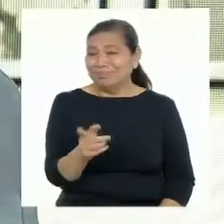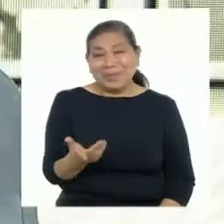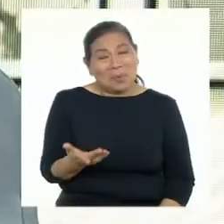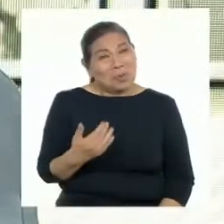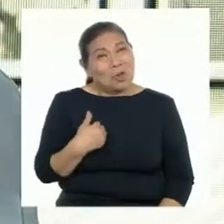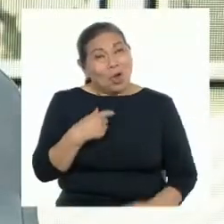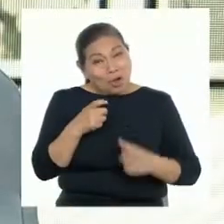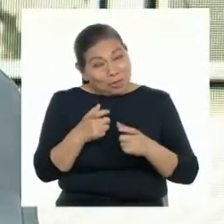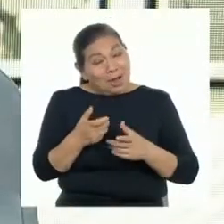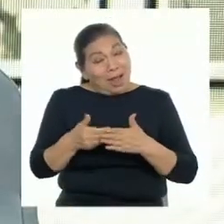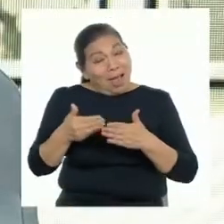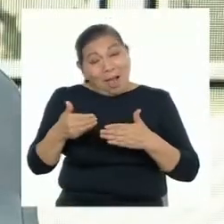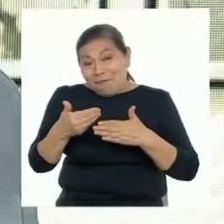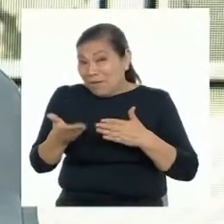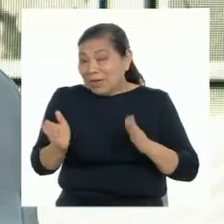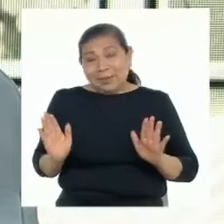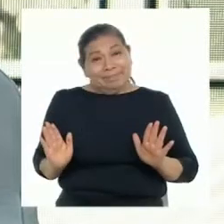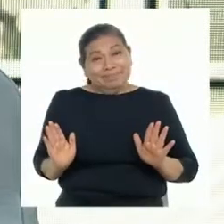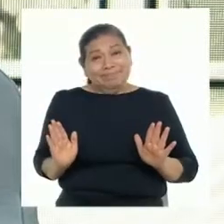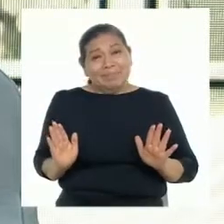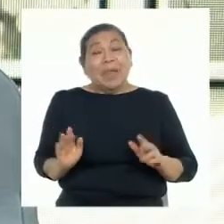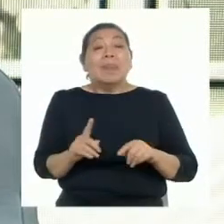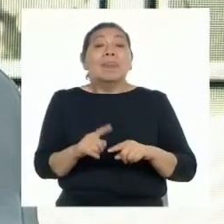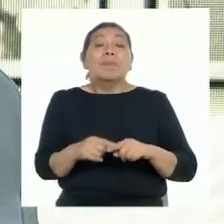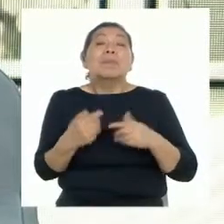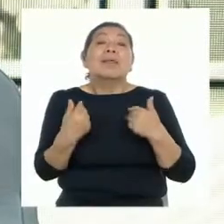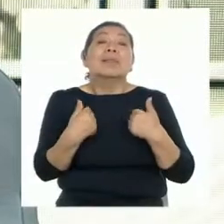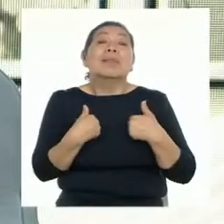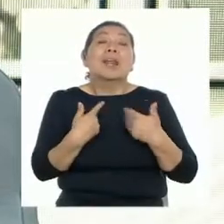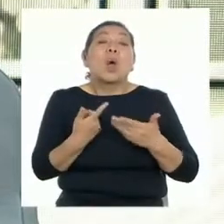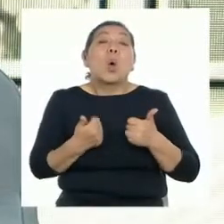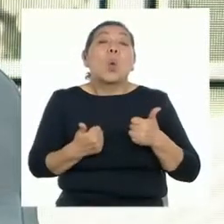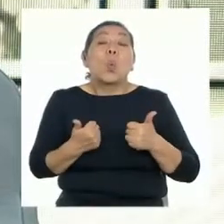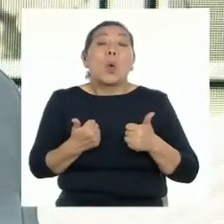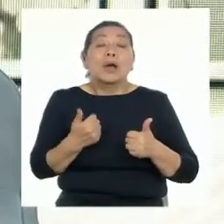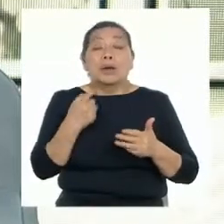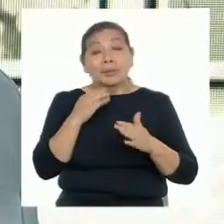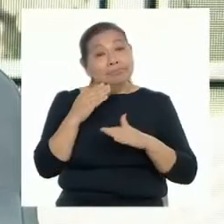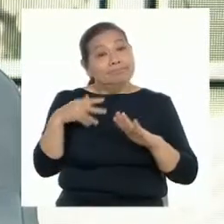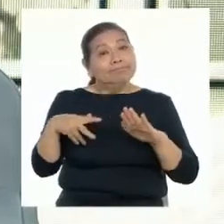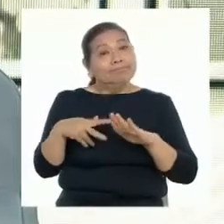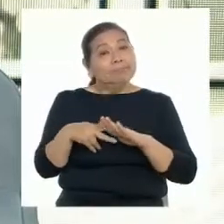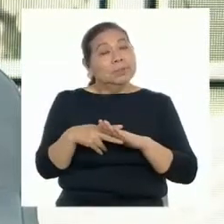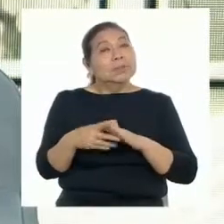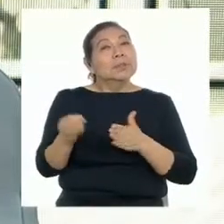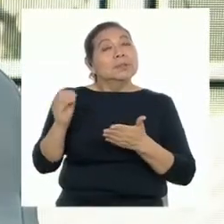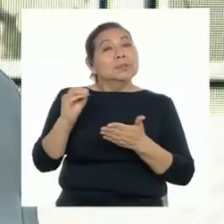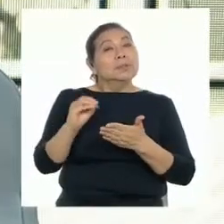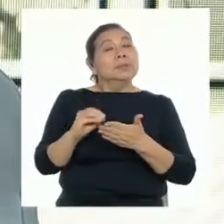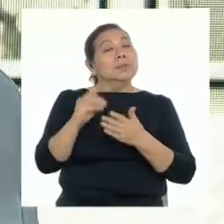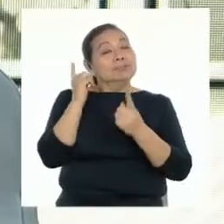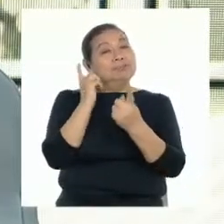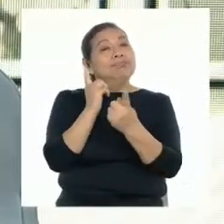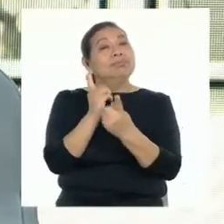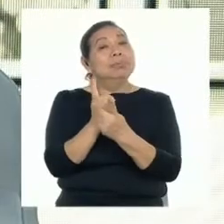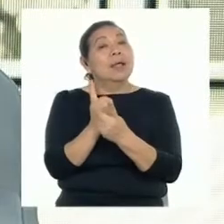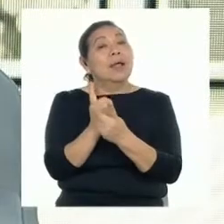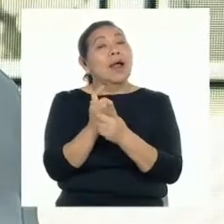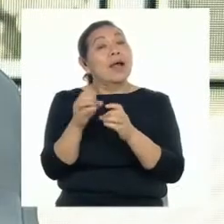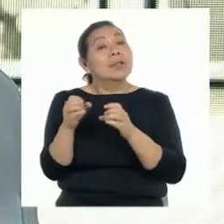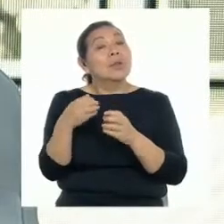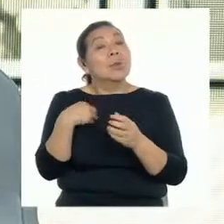a tener el control externo, ¿sí? Entonces, lo que tenemos que hacer es una pausa, replantear nuestros objetivos,